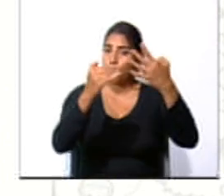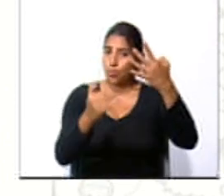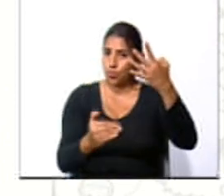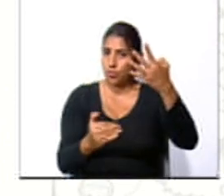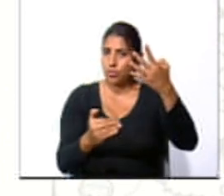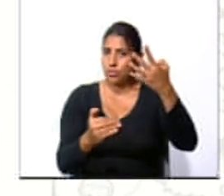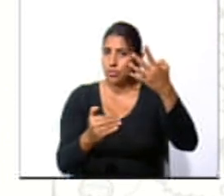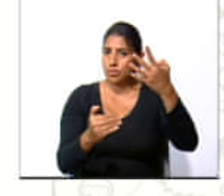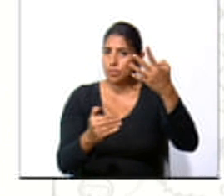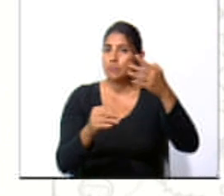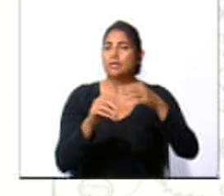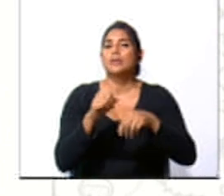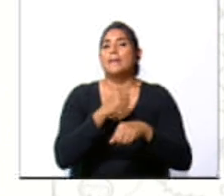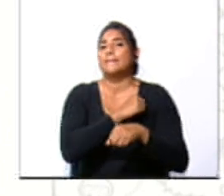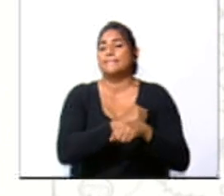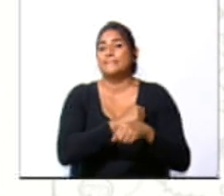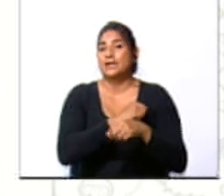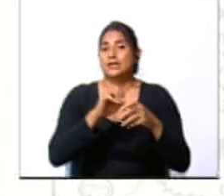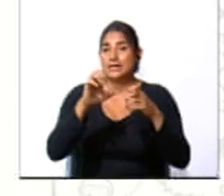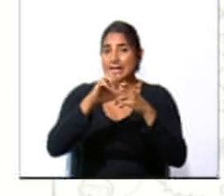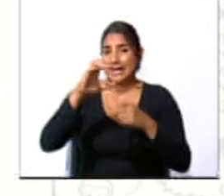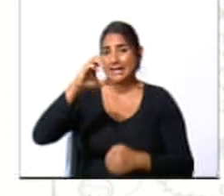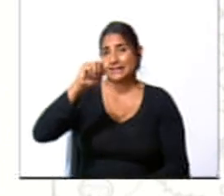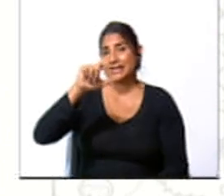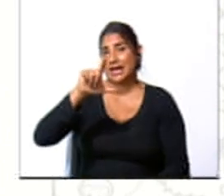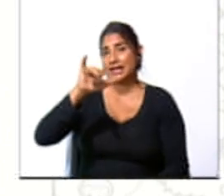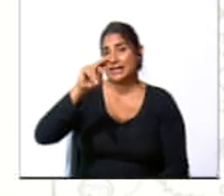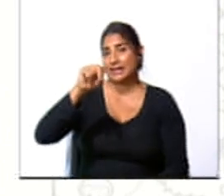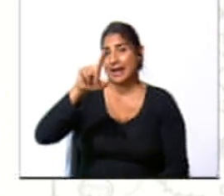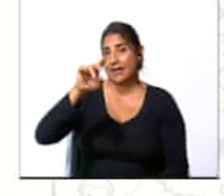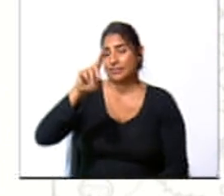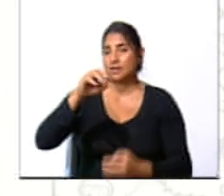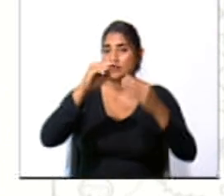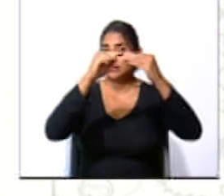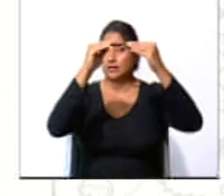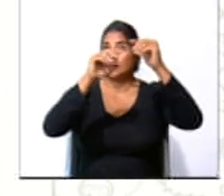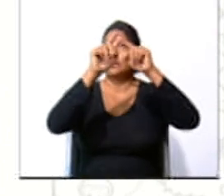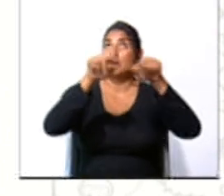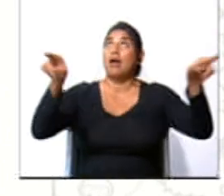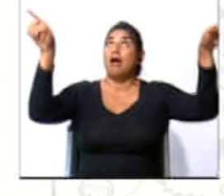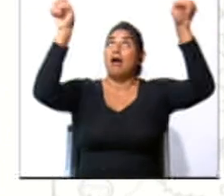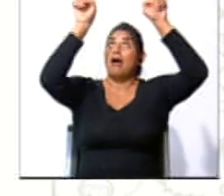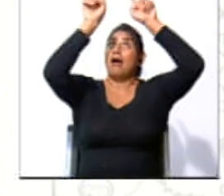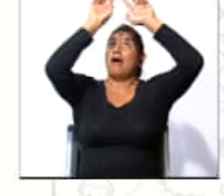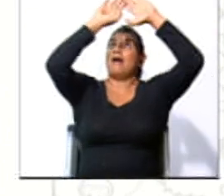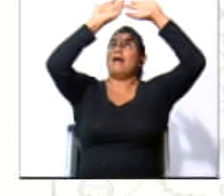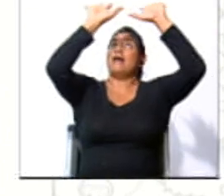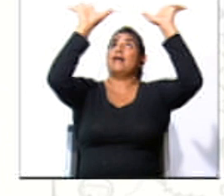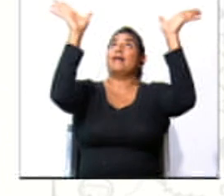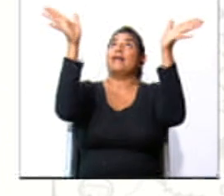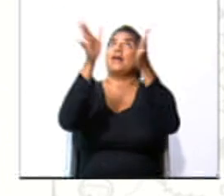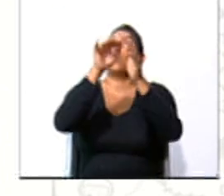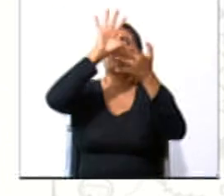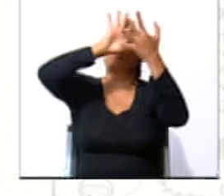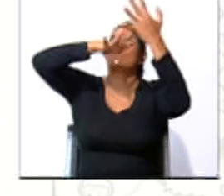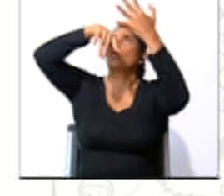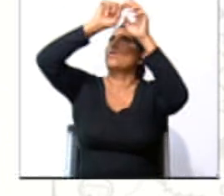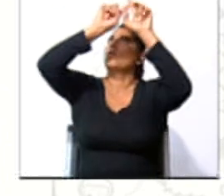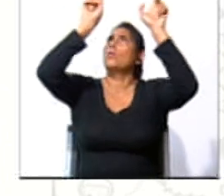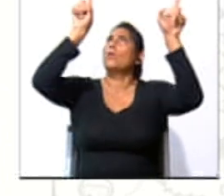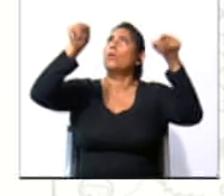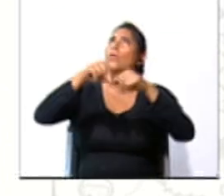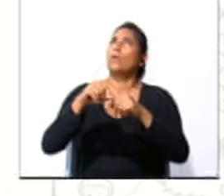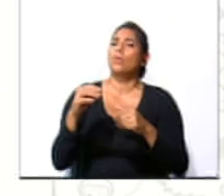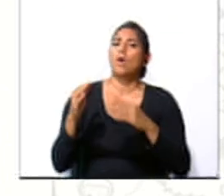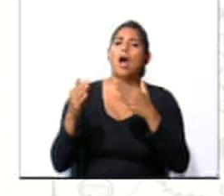perdón, en las escalinatas sobre el cielo raso, se puede observar la pintura conocida como